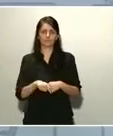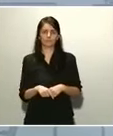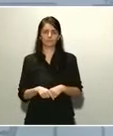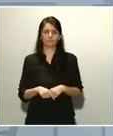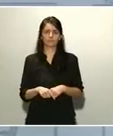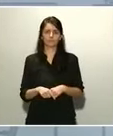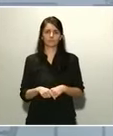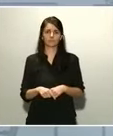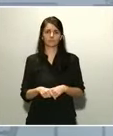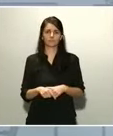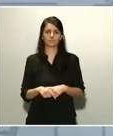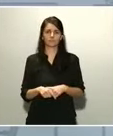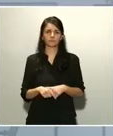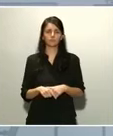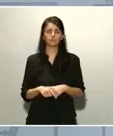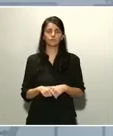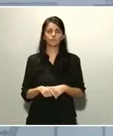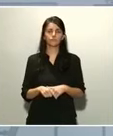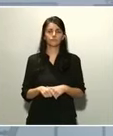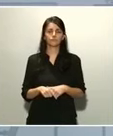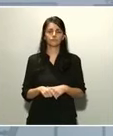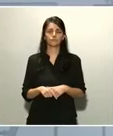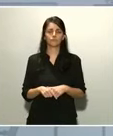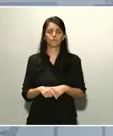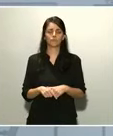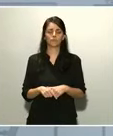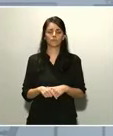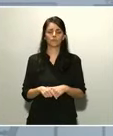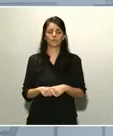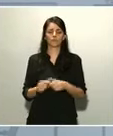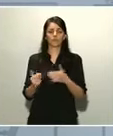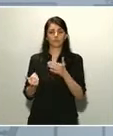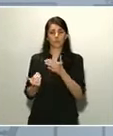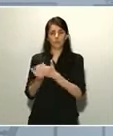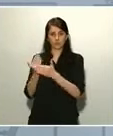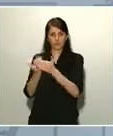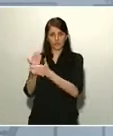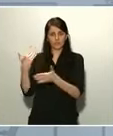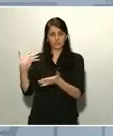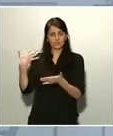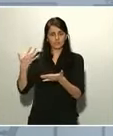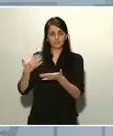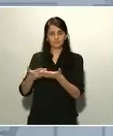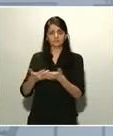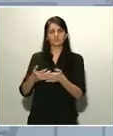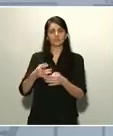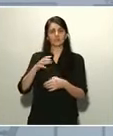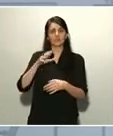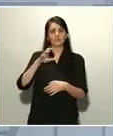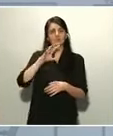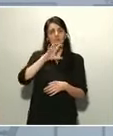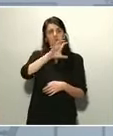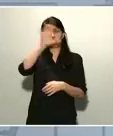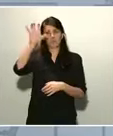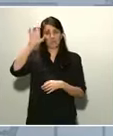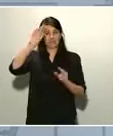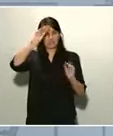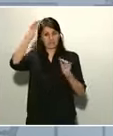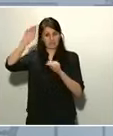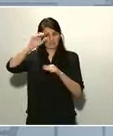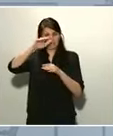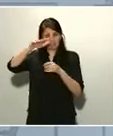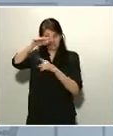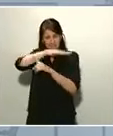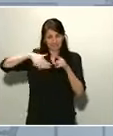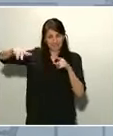Estos días, líderes de países de nuestro entorno, los hemos escuchado en distintos medios de